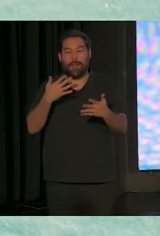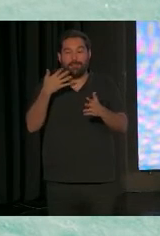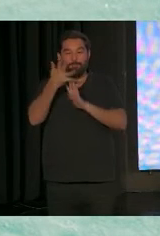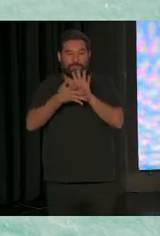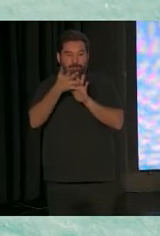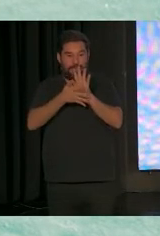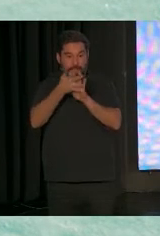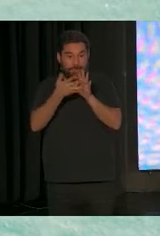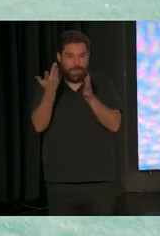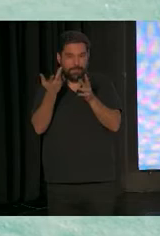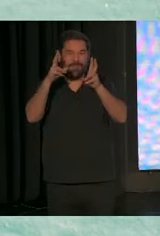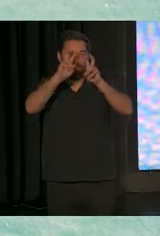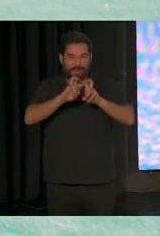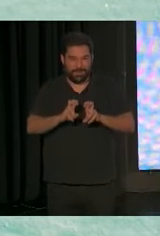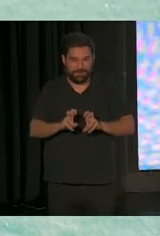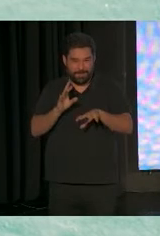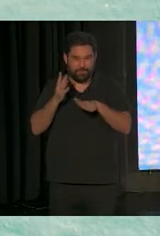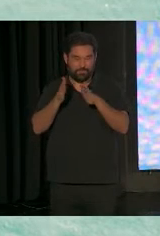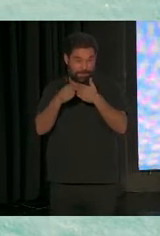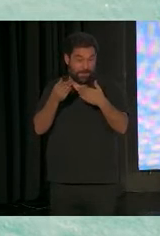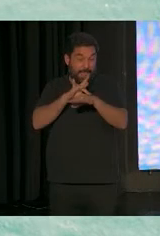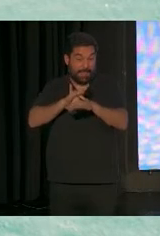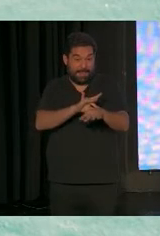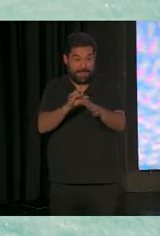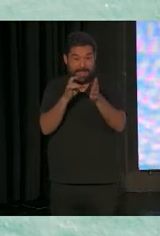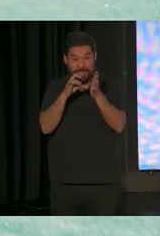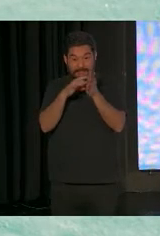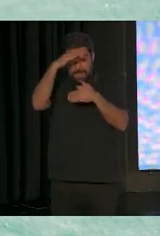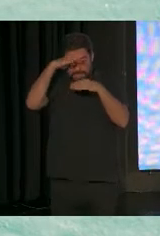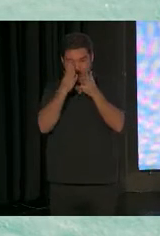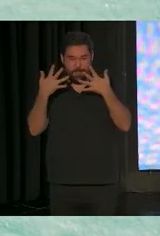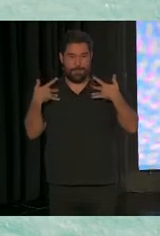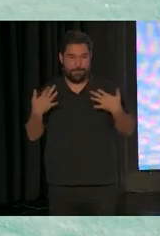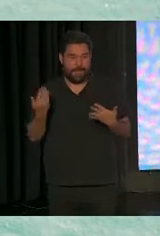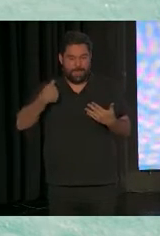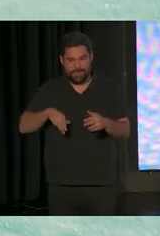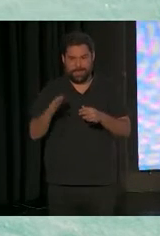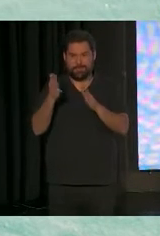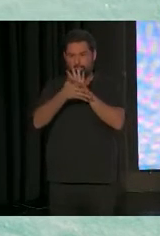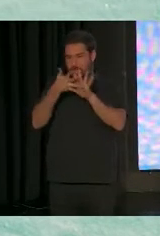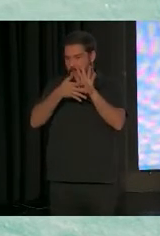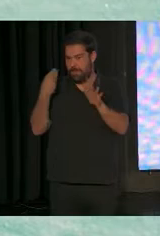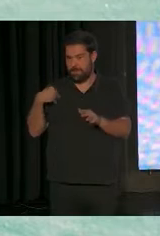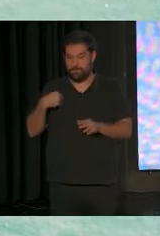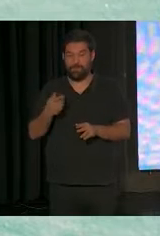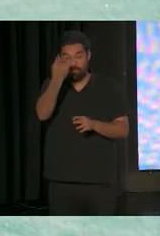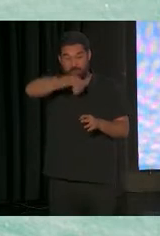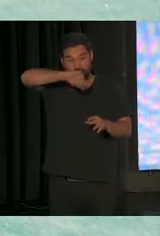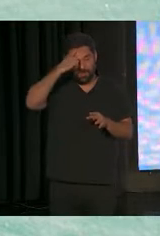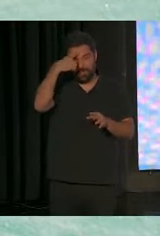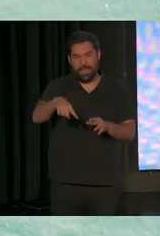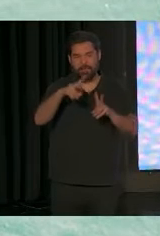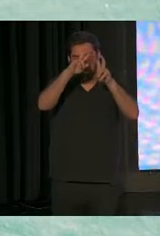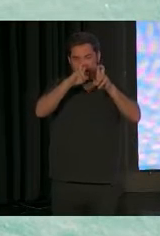de estándares de calidad de 2004 en la atención temprana. Ya estábamos hablando de esto. Sabemos que, por supuesto, revisiones